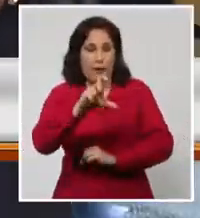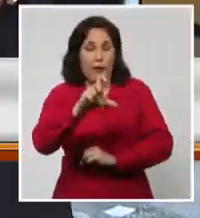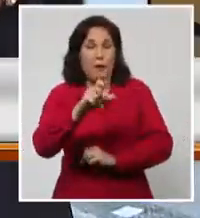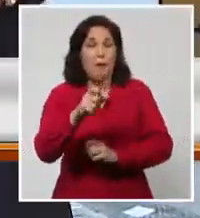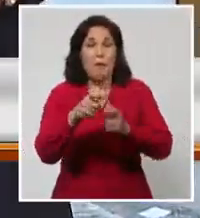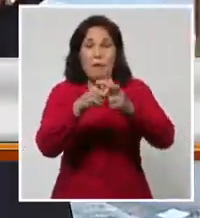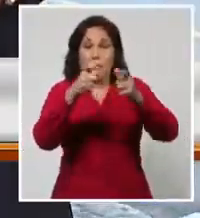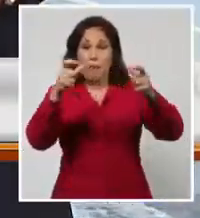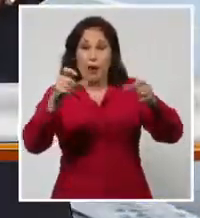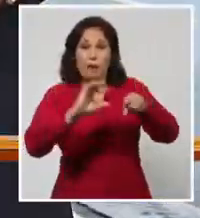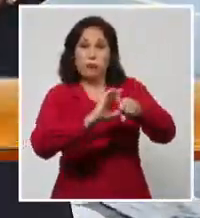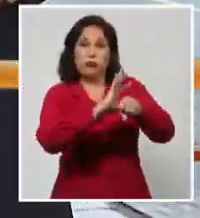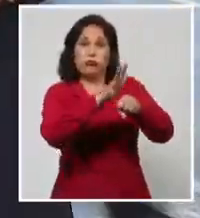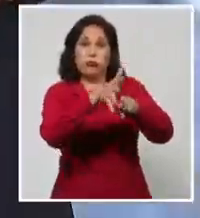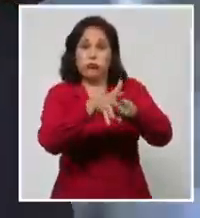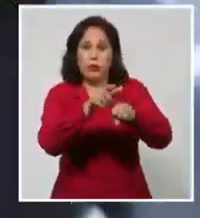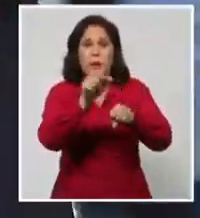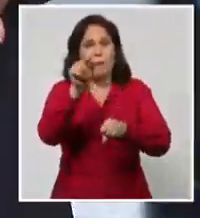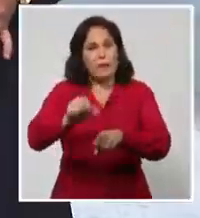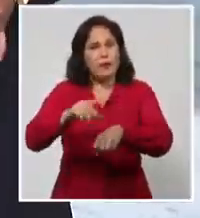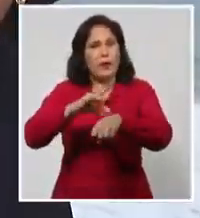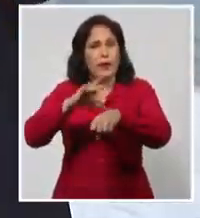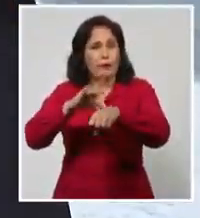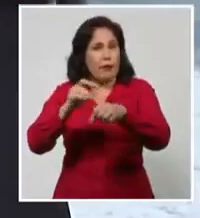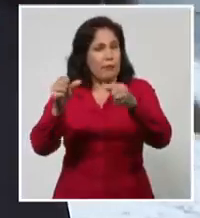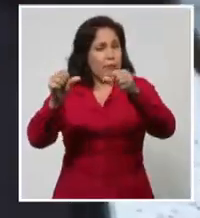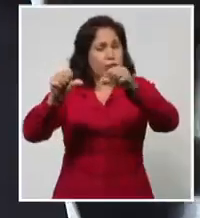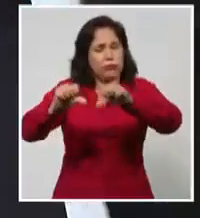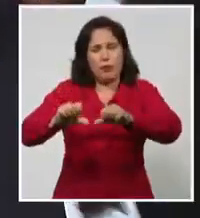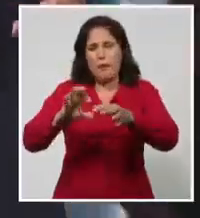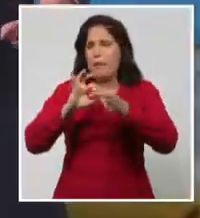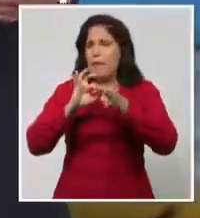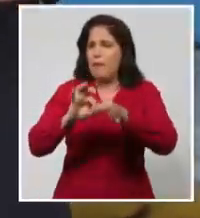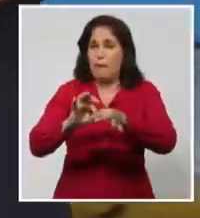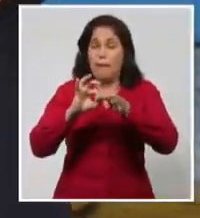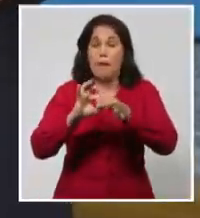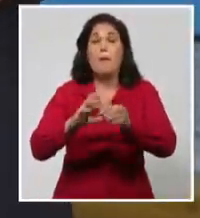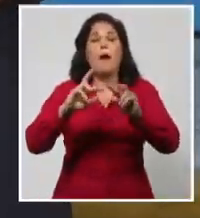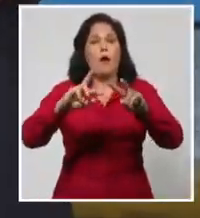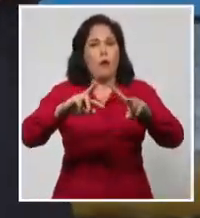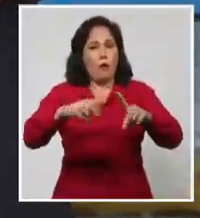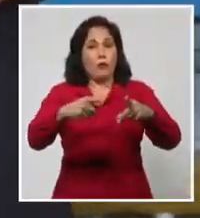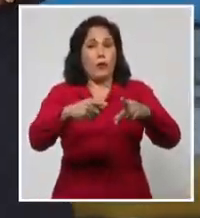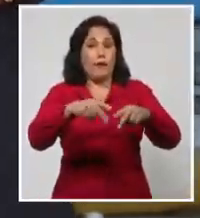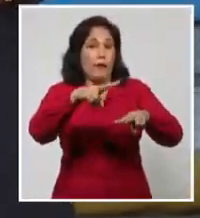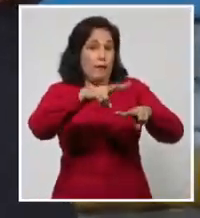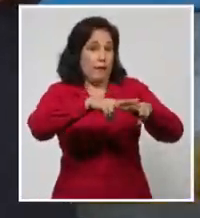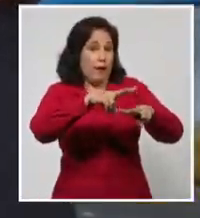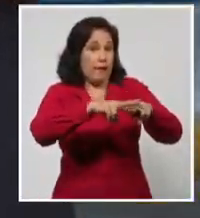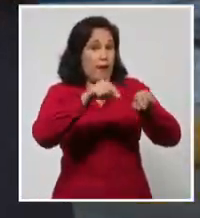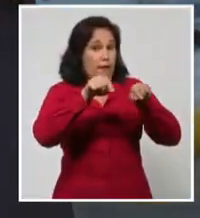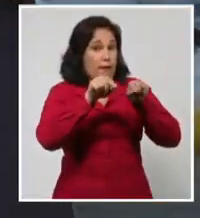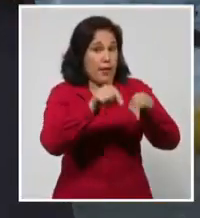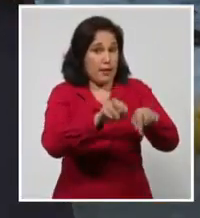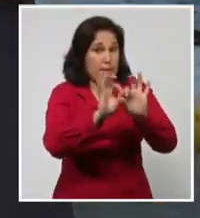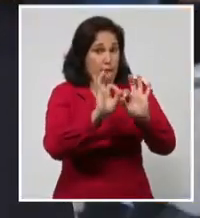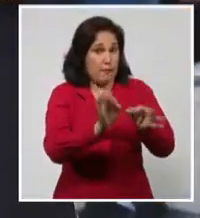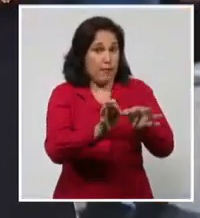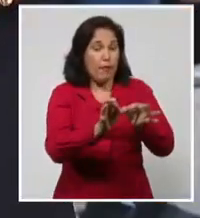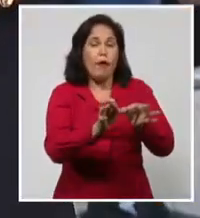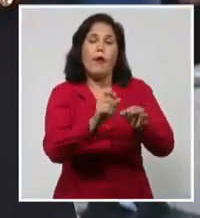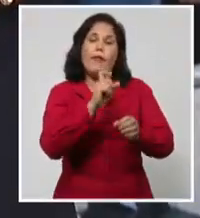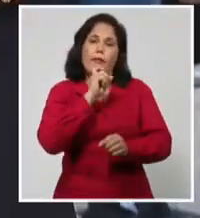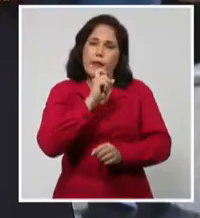número de casos confirmados y de pacientes en estado grave, remiten nuevamente a los cubanos de esas provincias a una